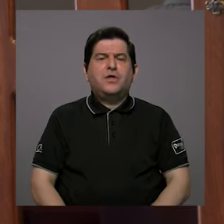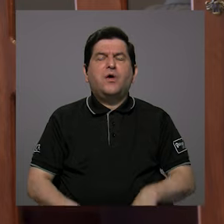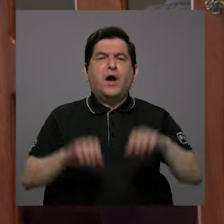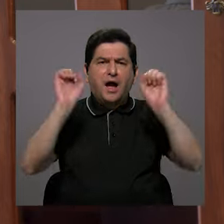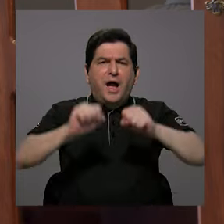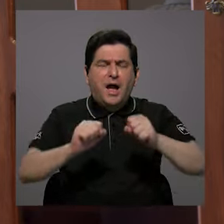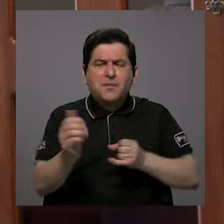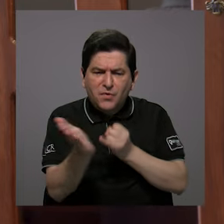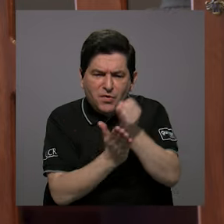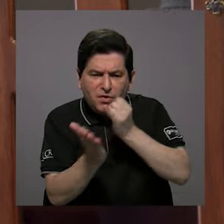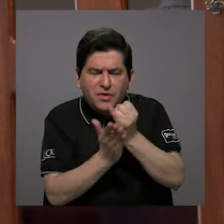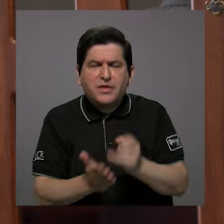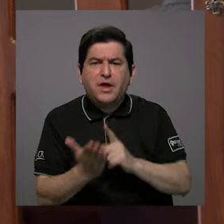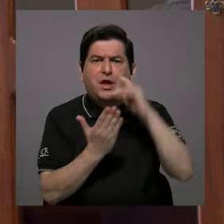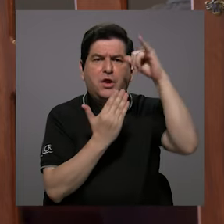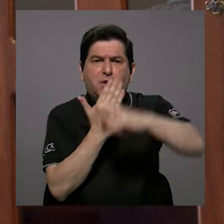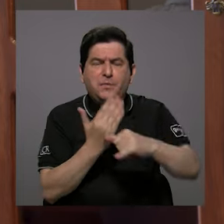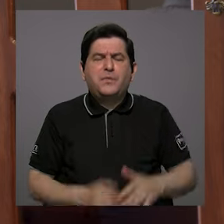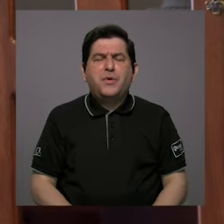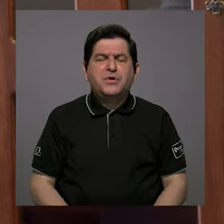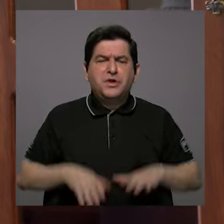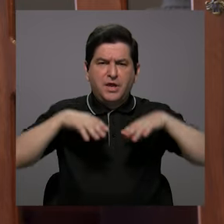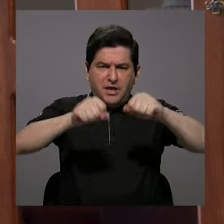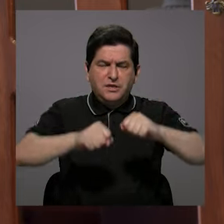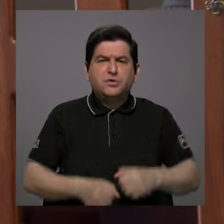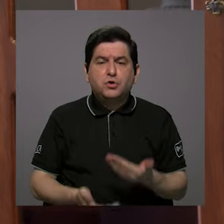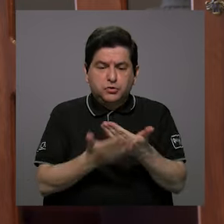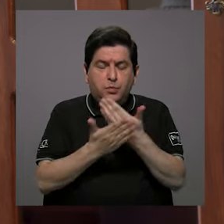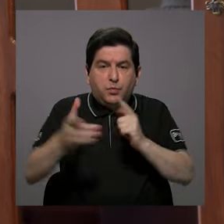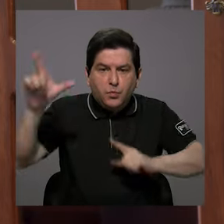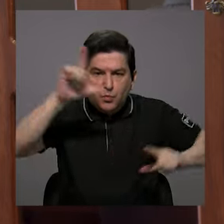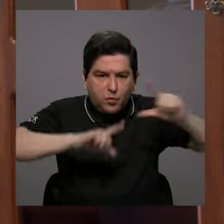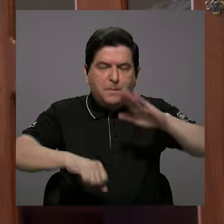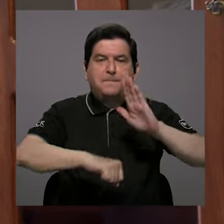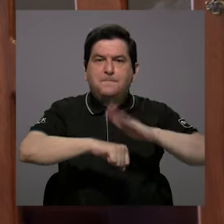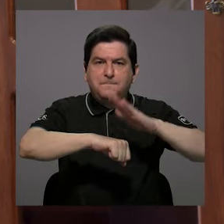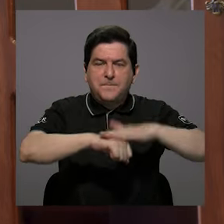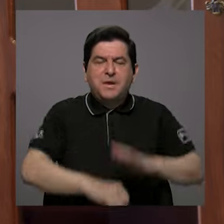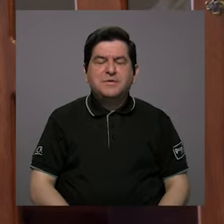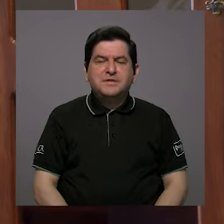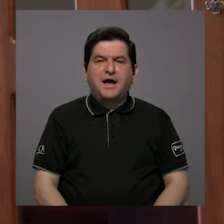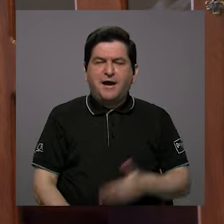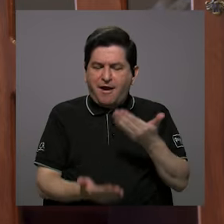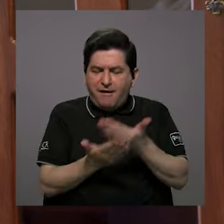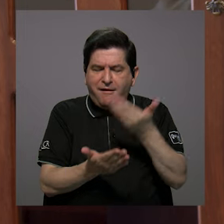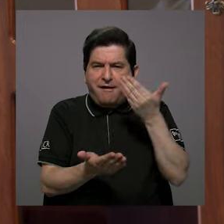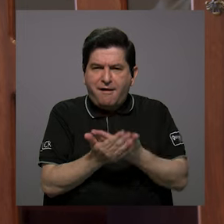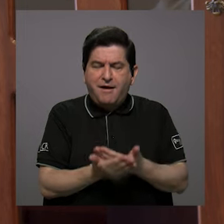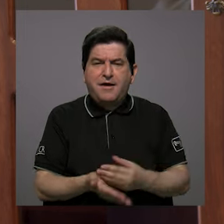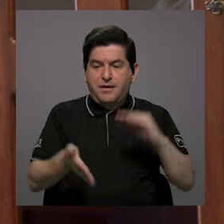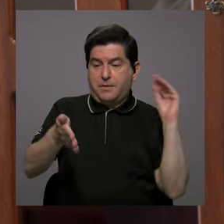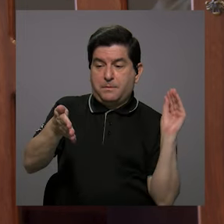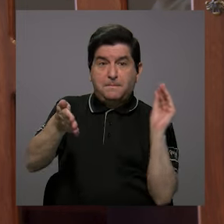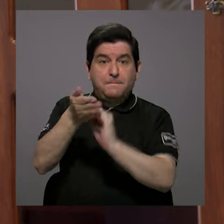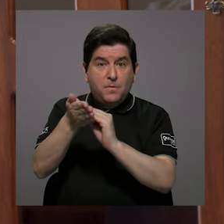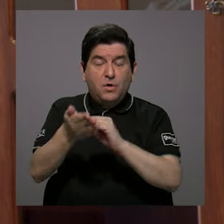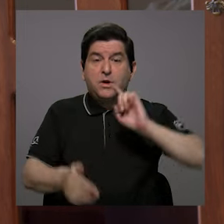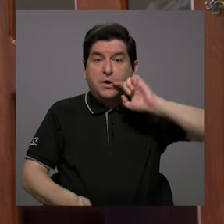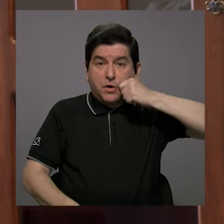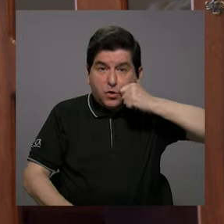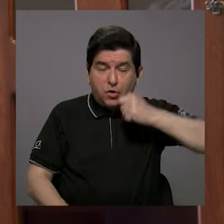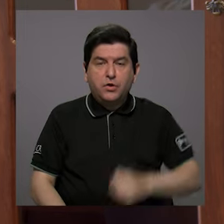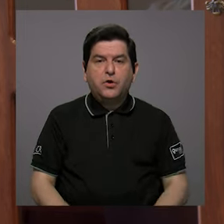con proyectos de graduación, con pruebas de laboratorio, que permitan ratificar que lo que se ponga en el código